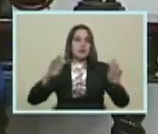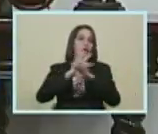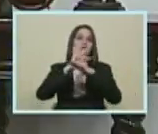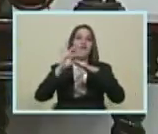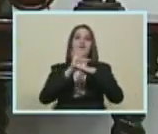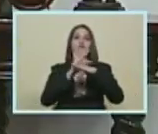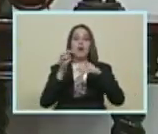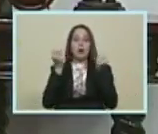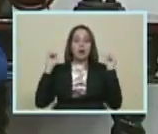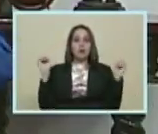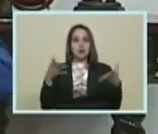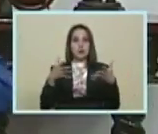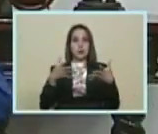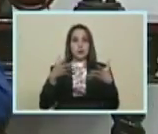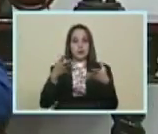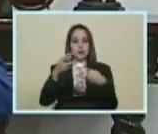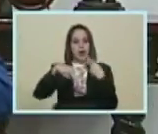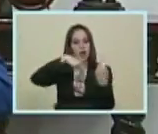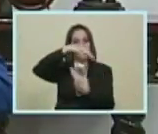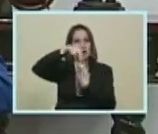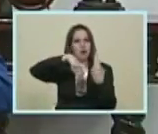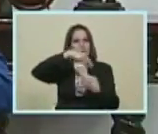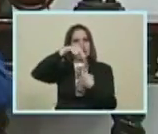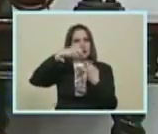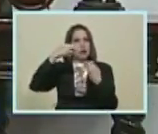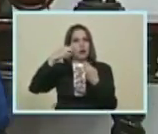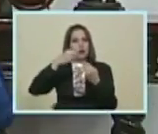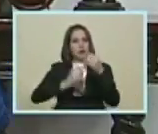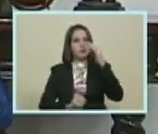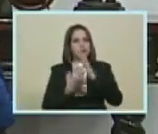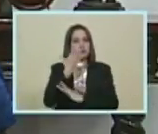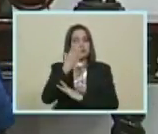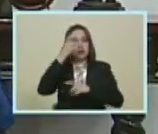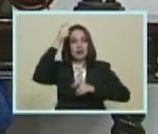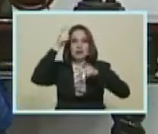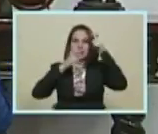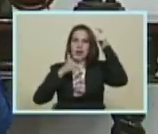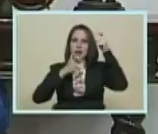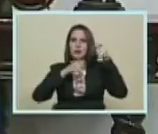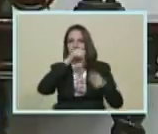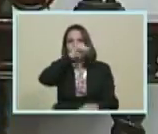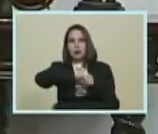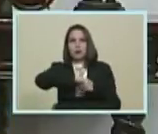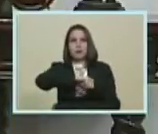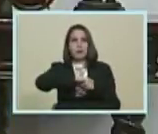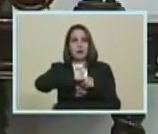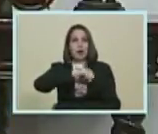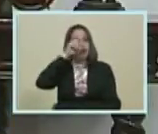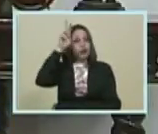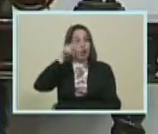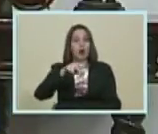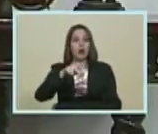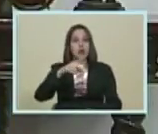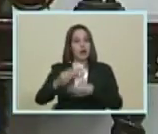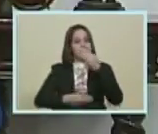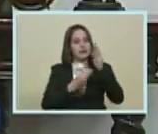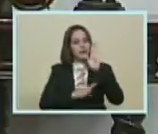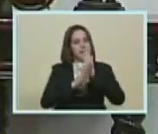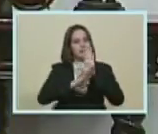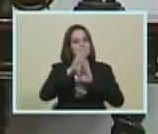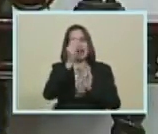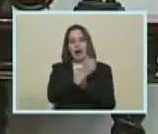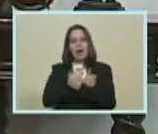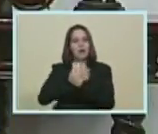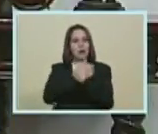Mágica De una revolución Fundada por nuestro Comandante Chávez Que todos los días Se crece En